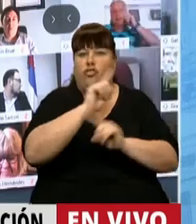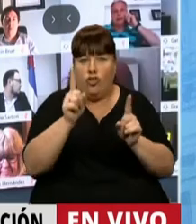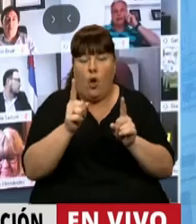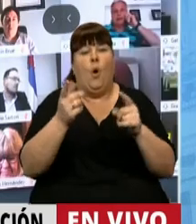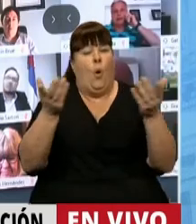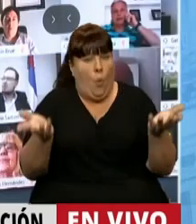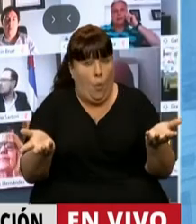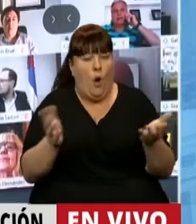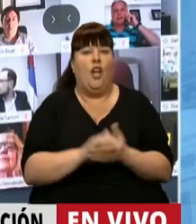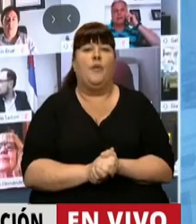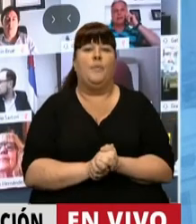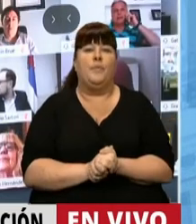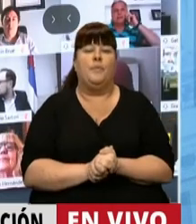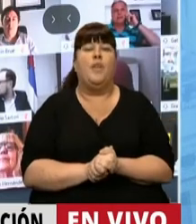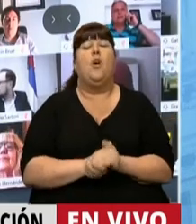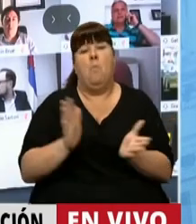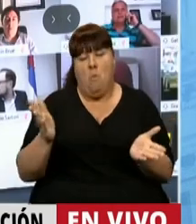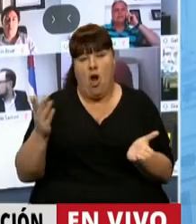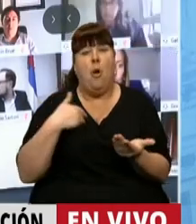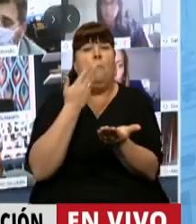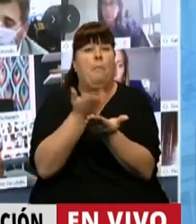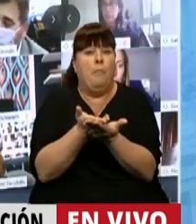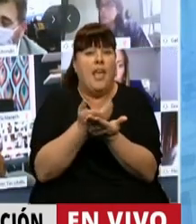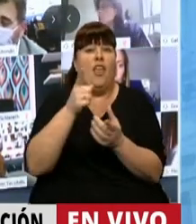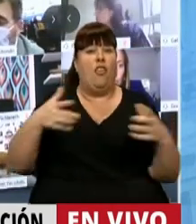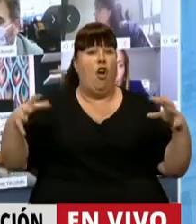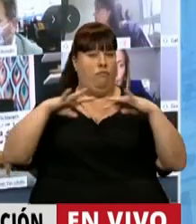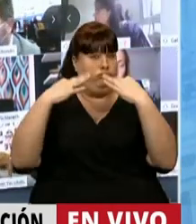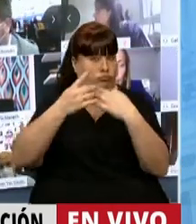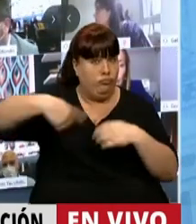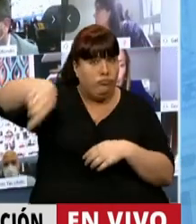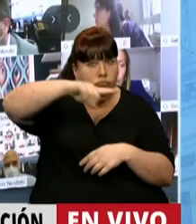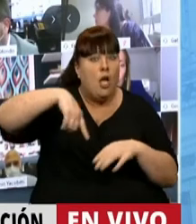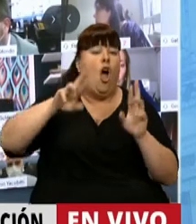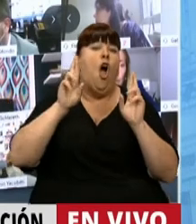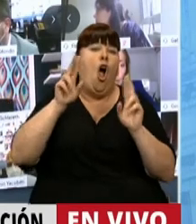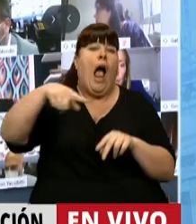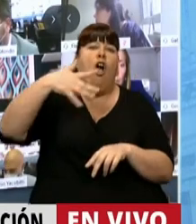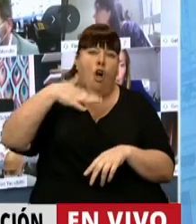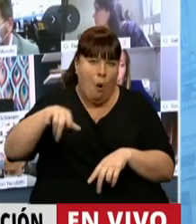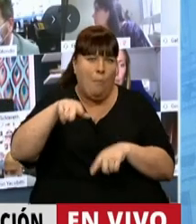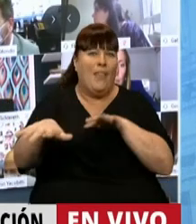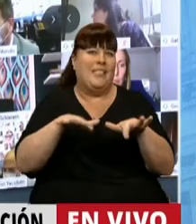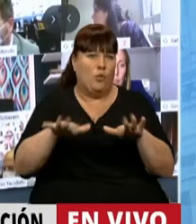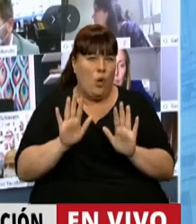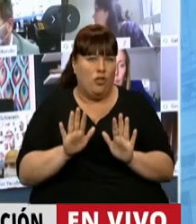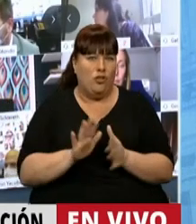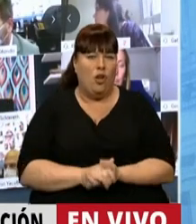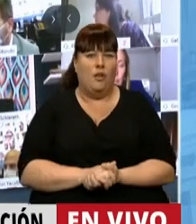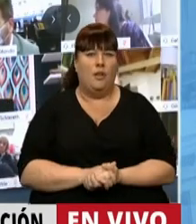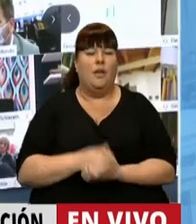los dos. Bueno, lo pongo a consideración del cuerpo. Espero que entiendan esta situación.